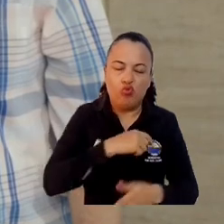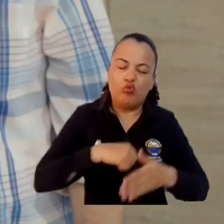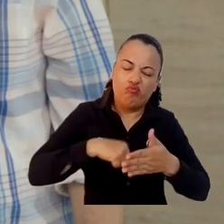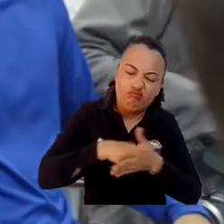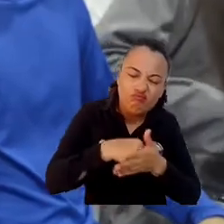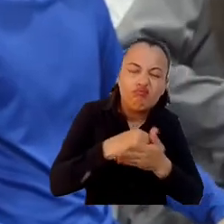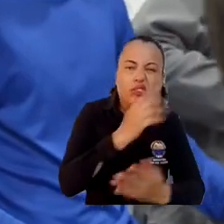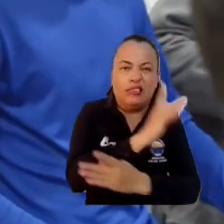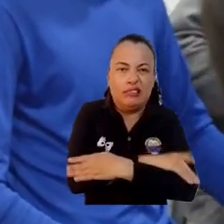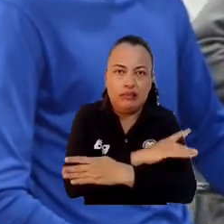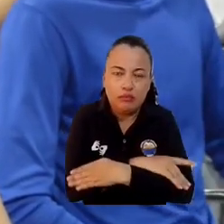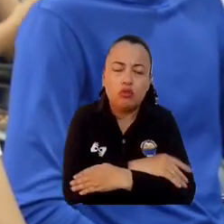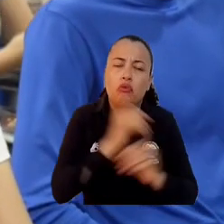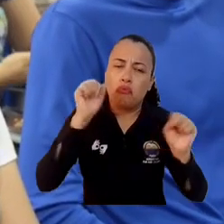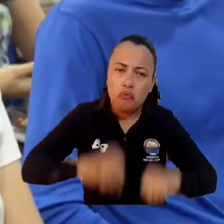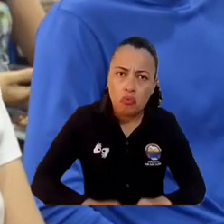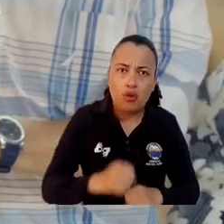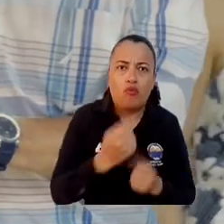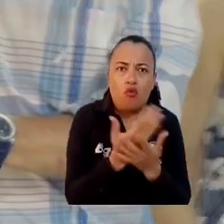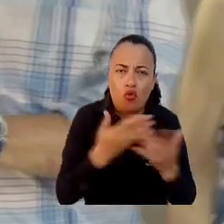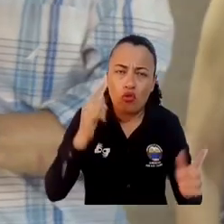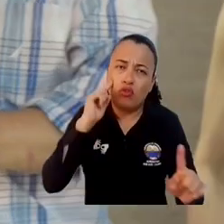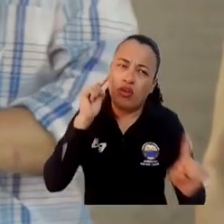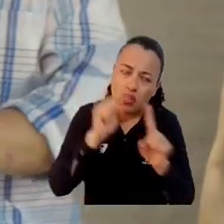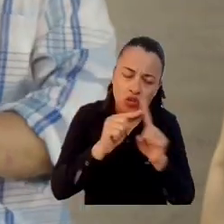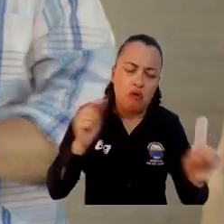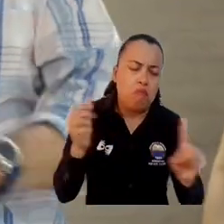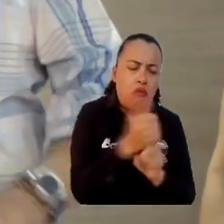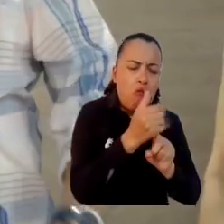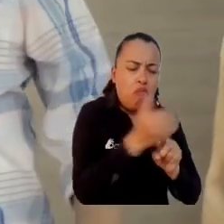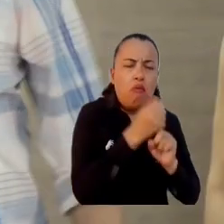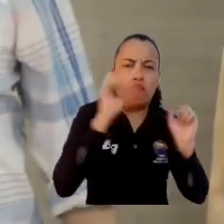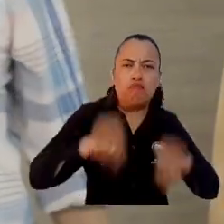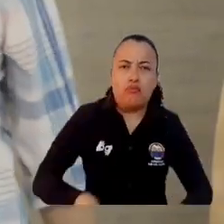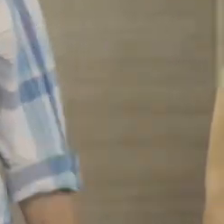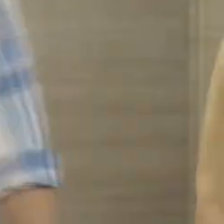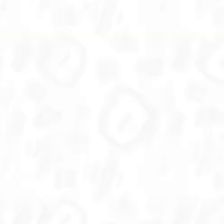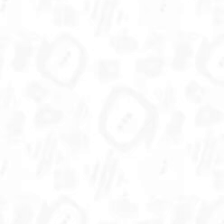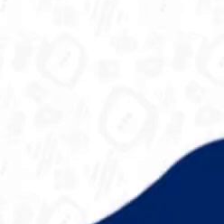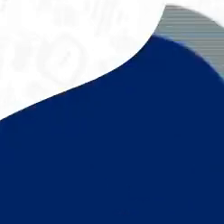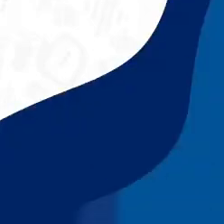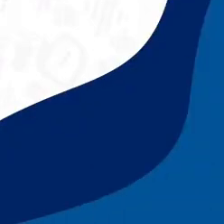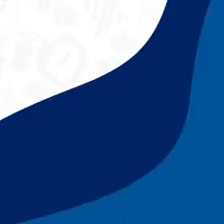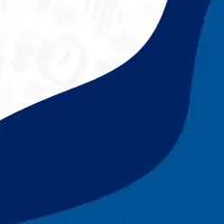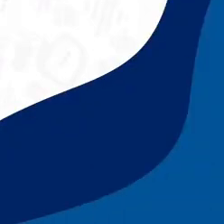constancia y disciplina podemos alcanzar cualquier meta que nos proponga